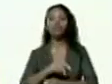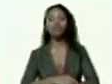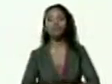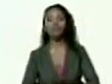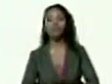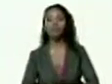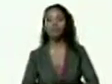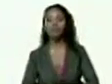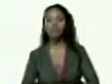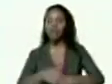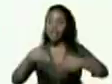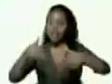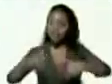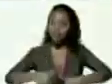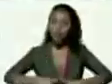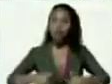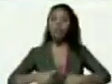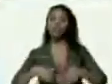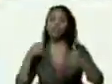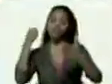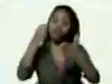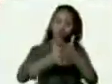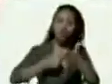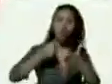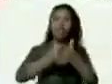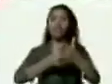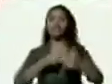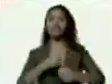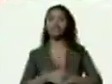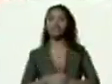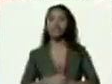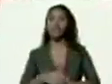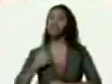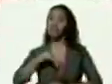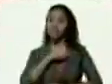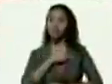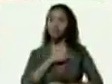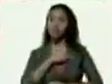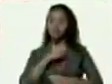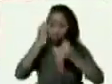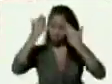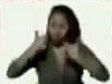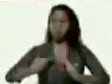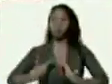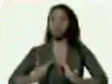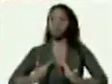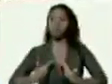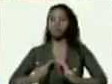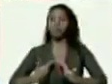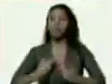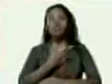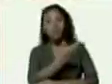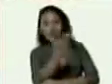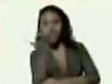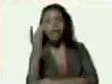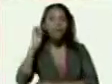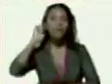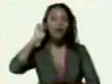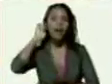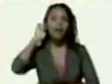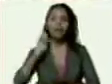de esfuerzos de luchas estamos hechos nosotros y ustedes mujeres